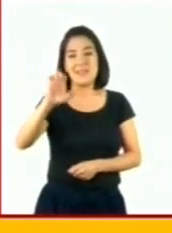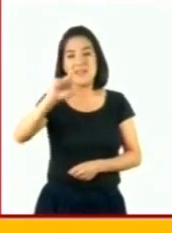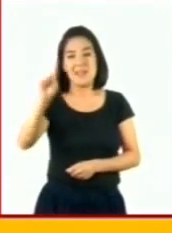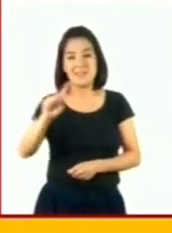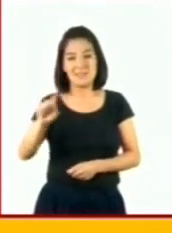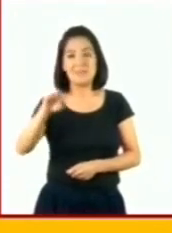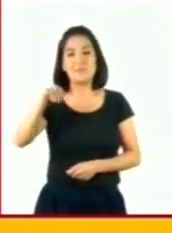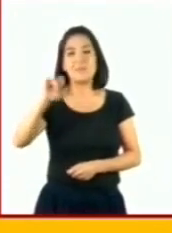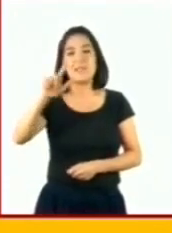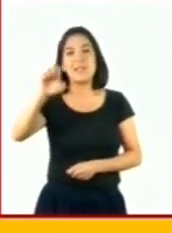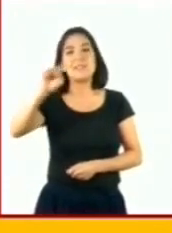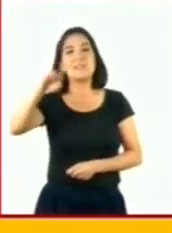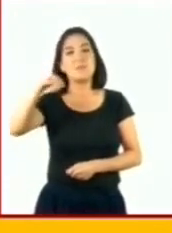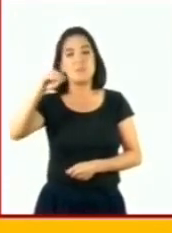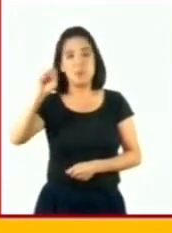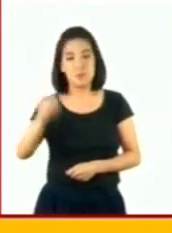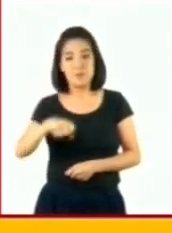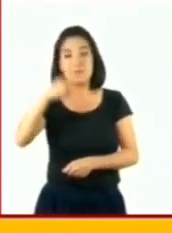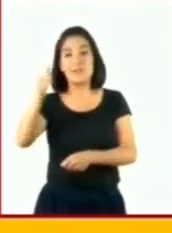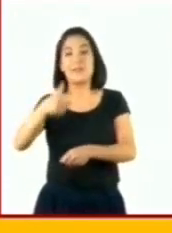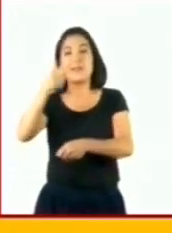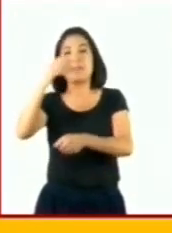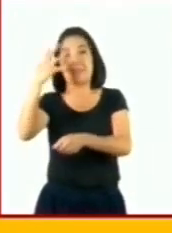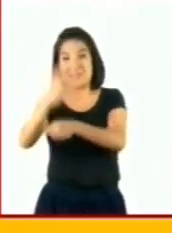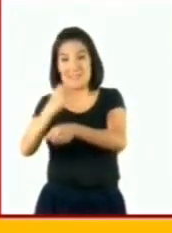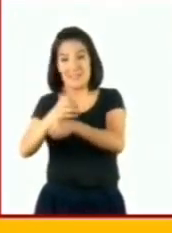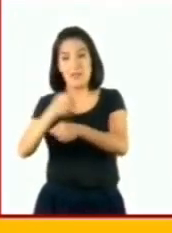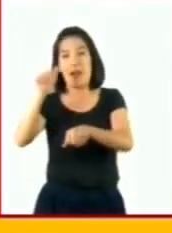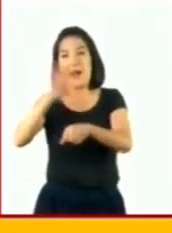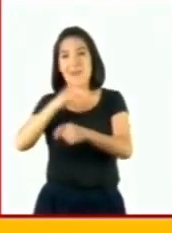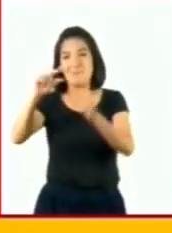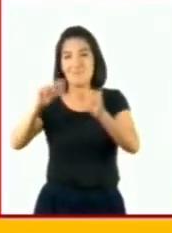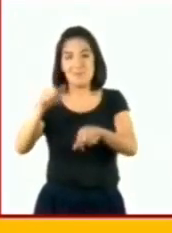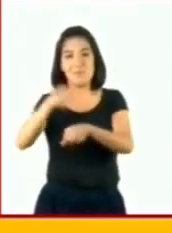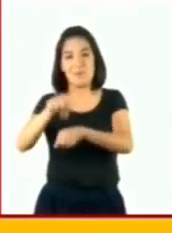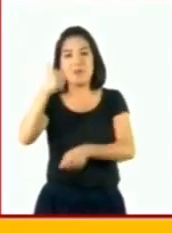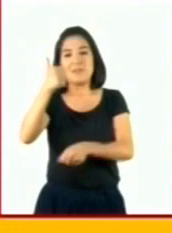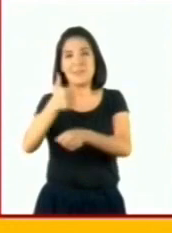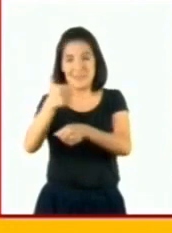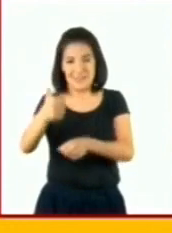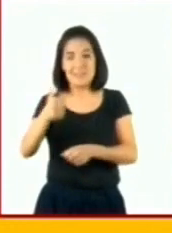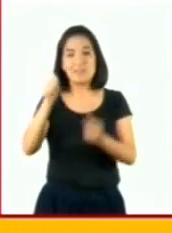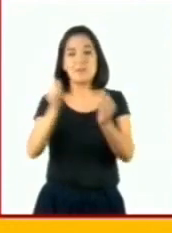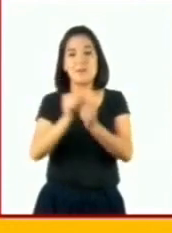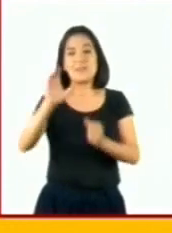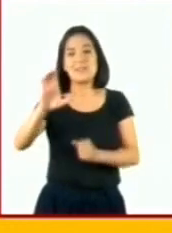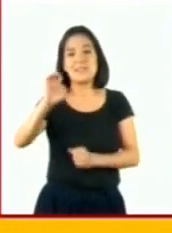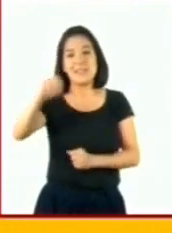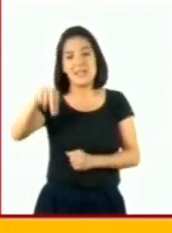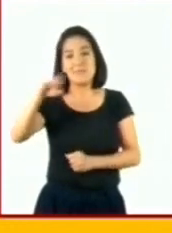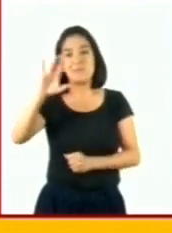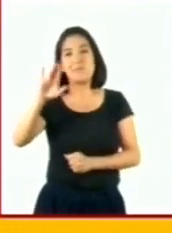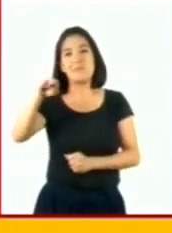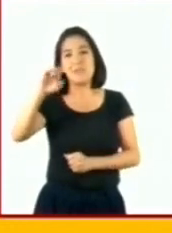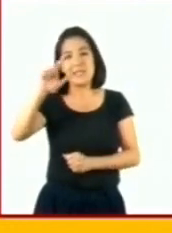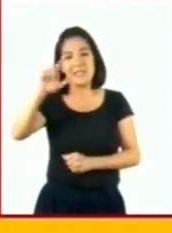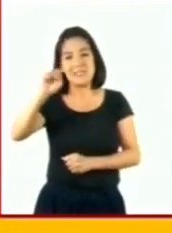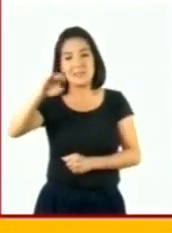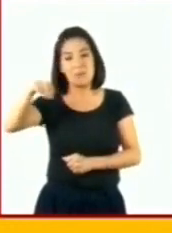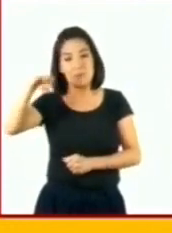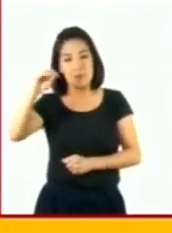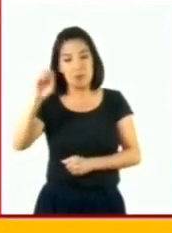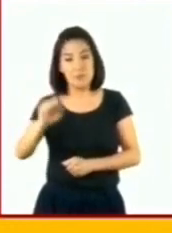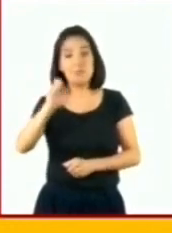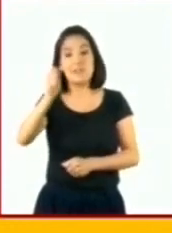En la quinta posición, donde está el número 6, corresponde a los cien milésimos. Y por último, en la sexta posición,